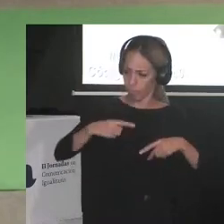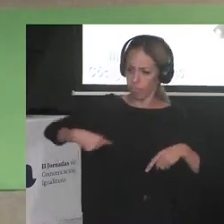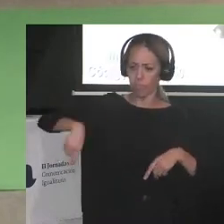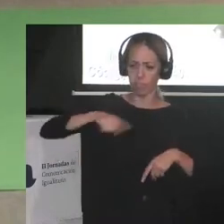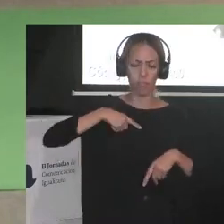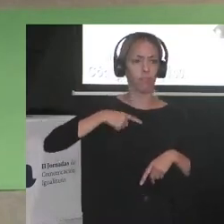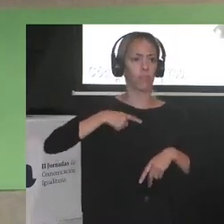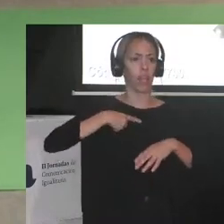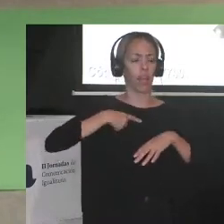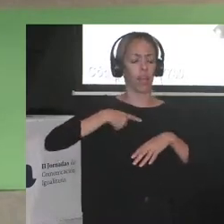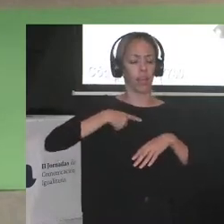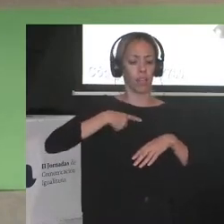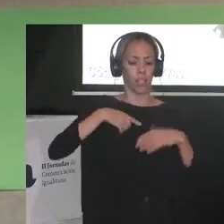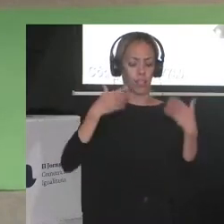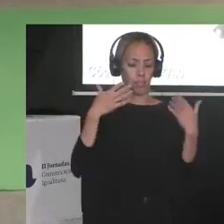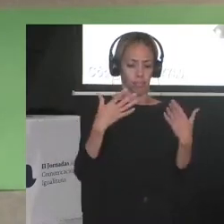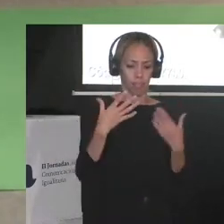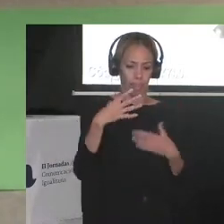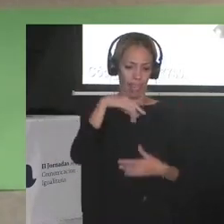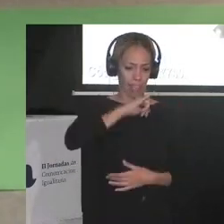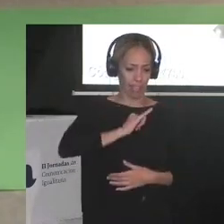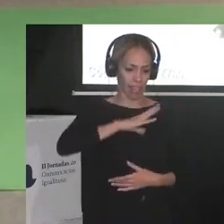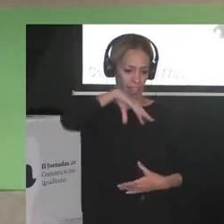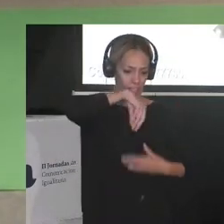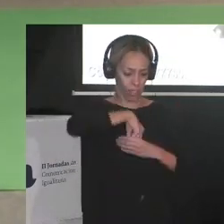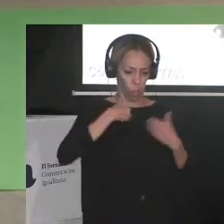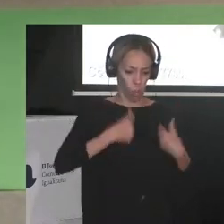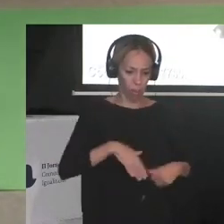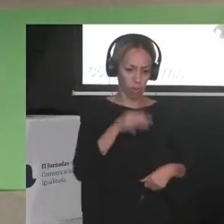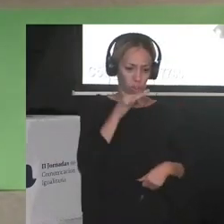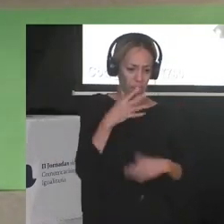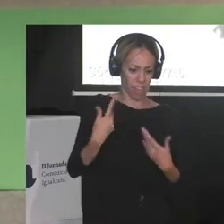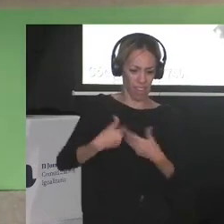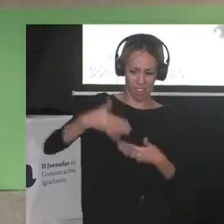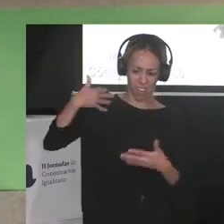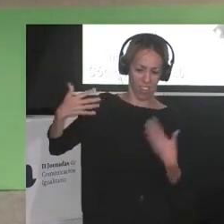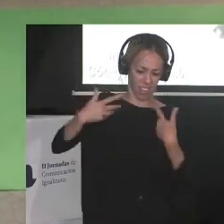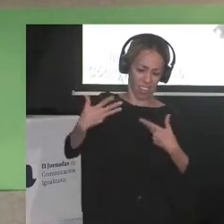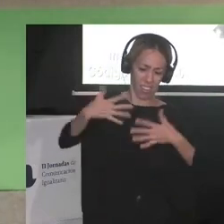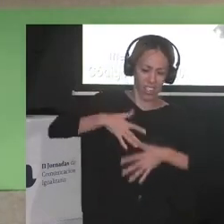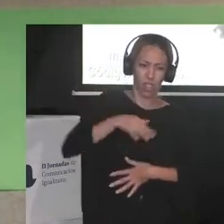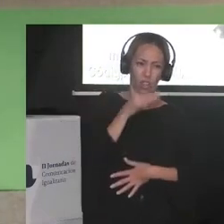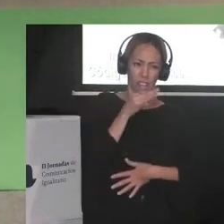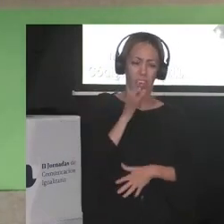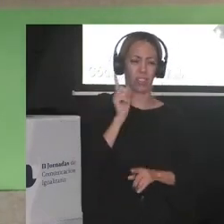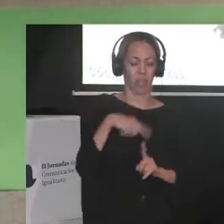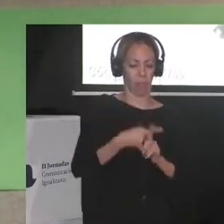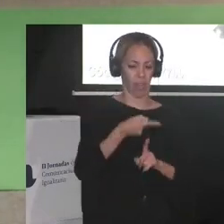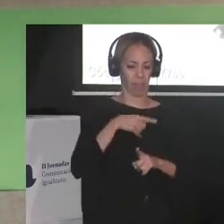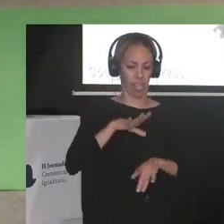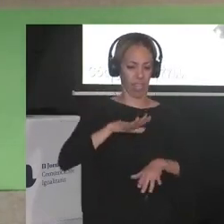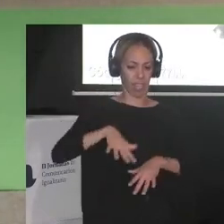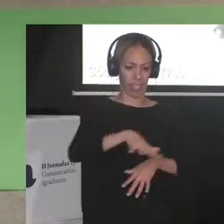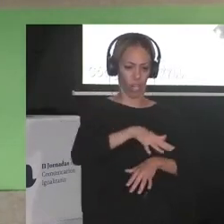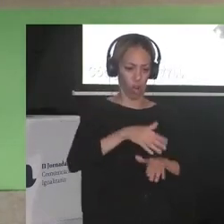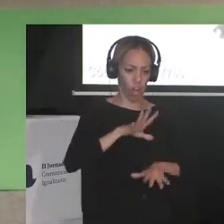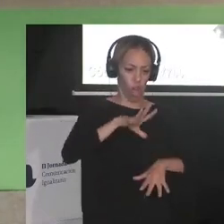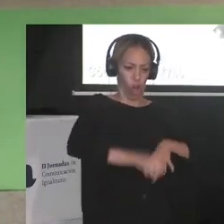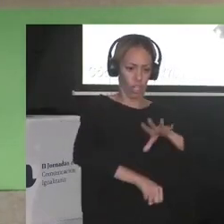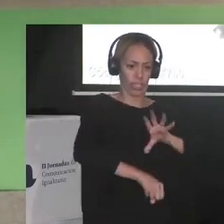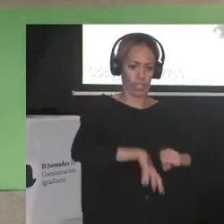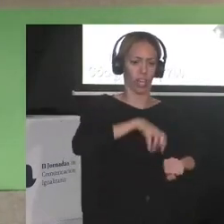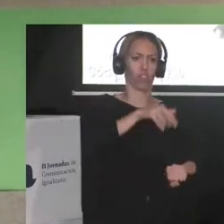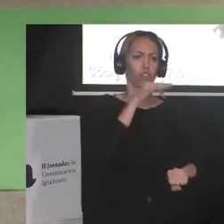subalternidad que pasa por el cuerpo que sigue siendo campo de batalla mercancía y territorio de conquista y en el fondo el gran